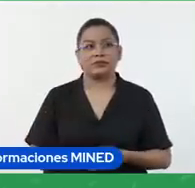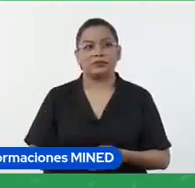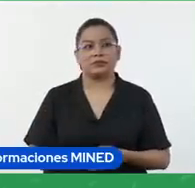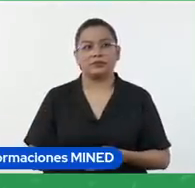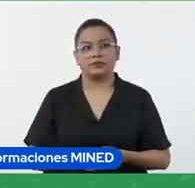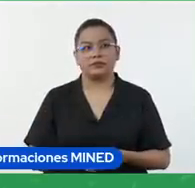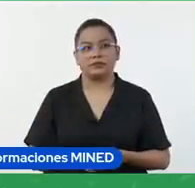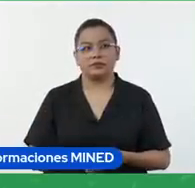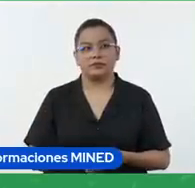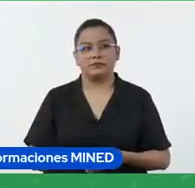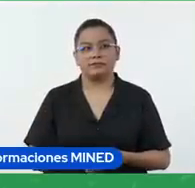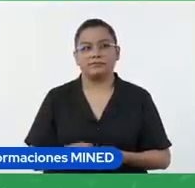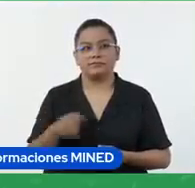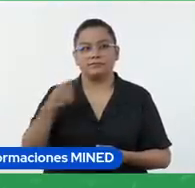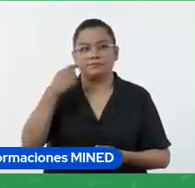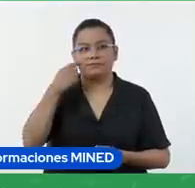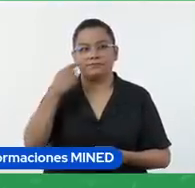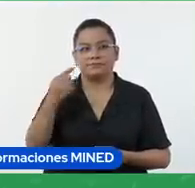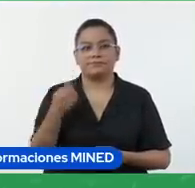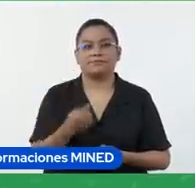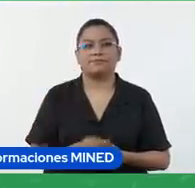Ya vamos a ver las preguntas.